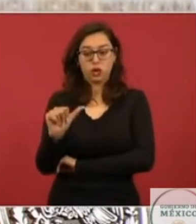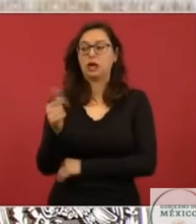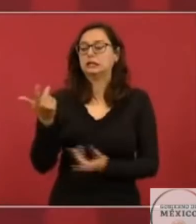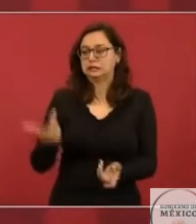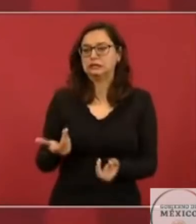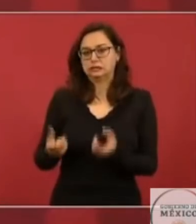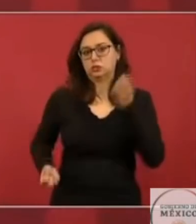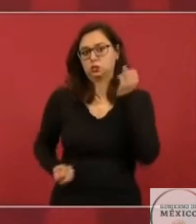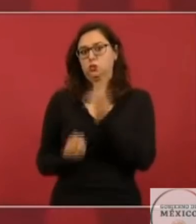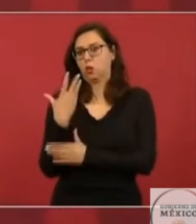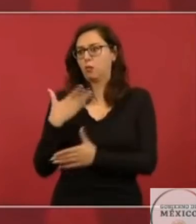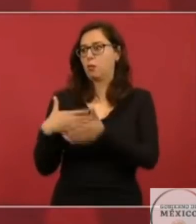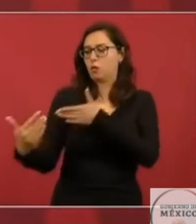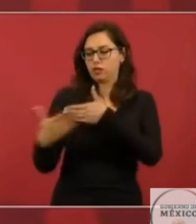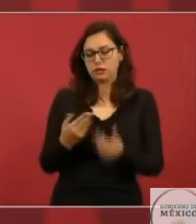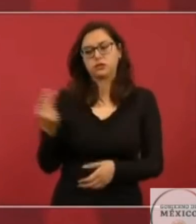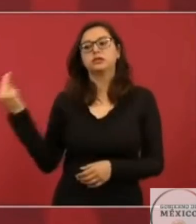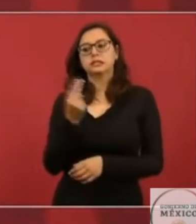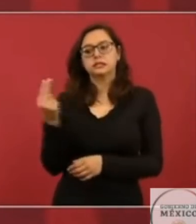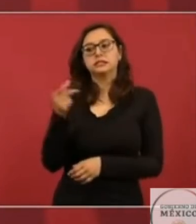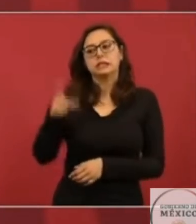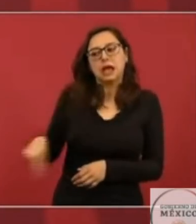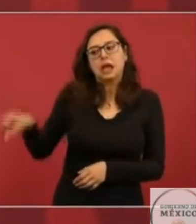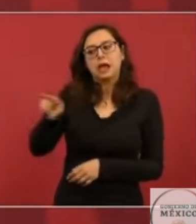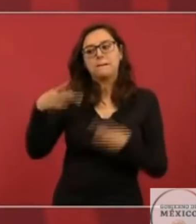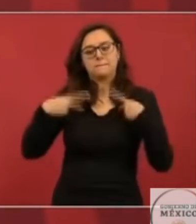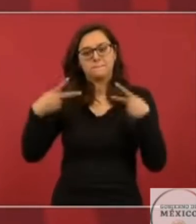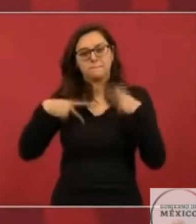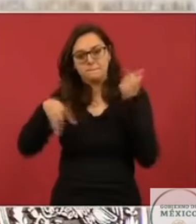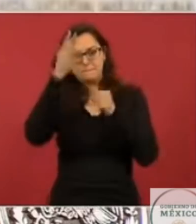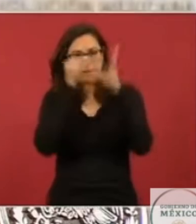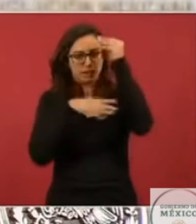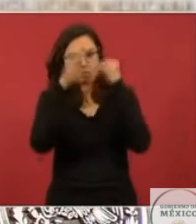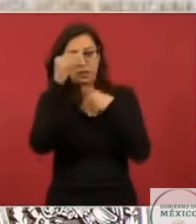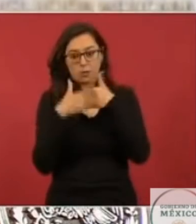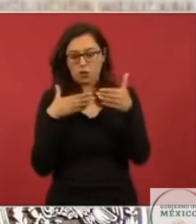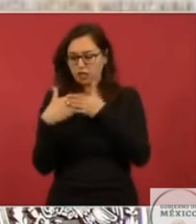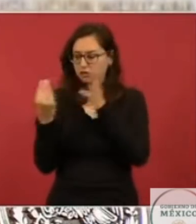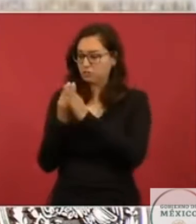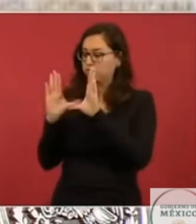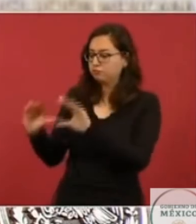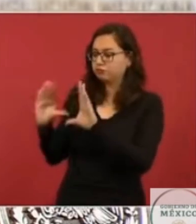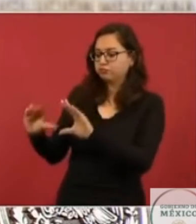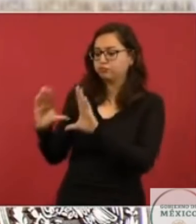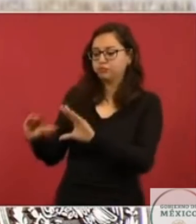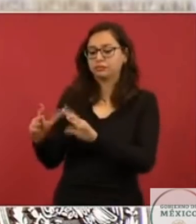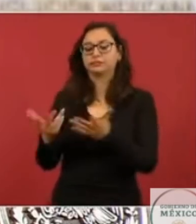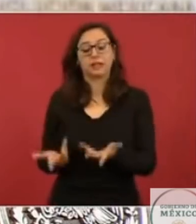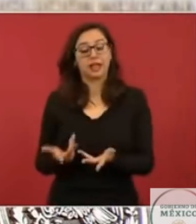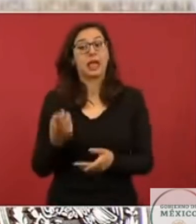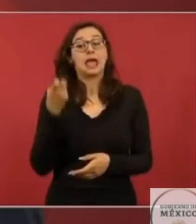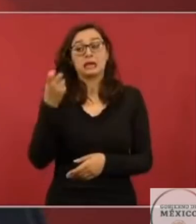descartamos también, todo va a depender del tiempo, porque no quiero dejar nada